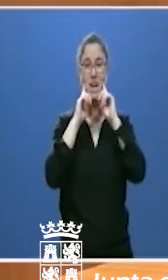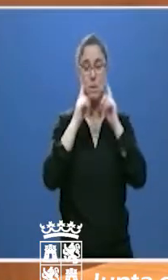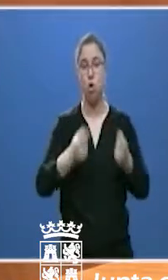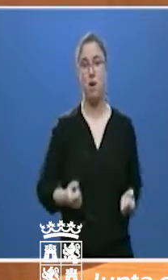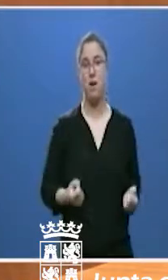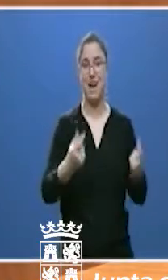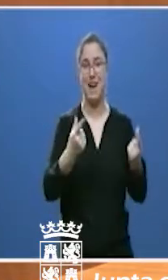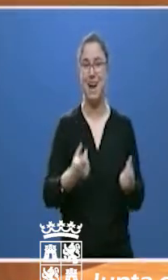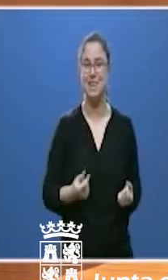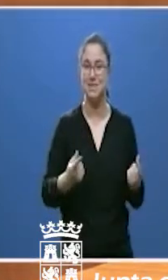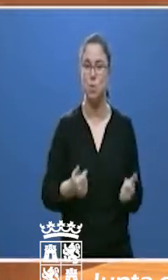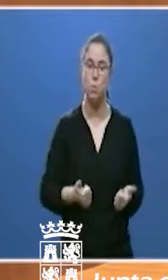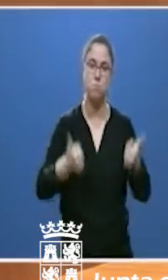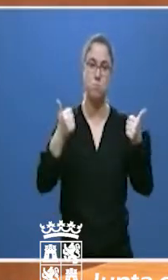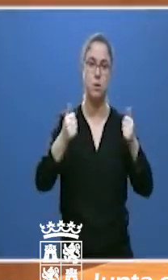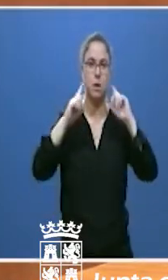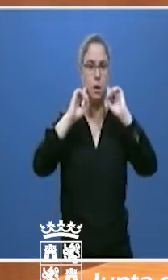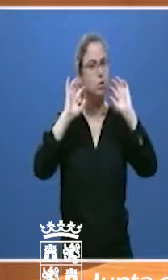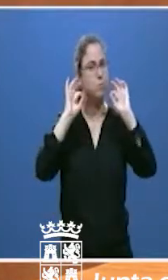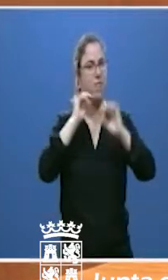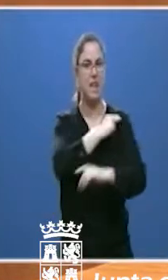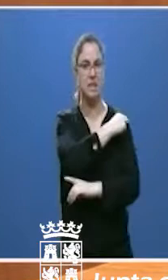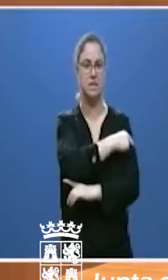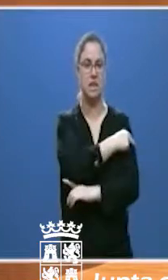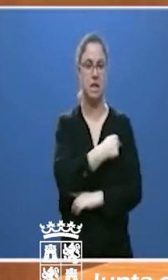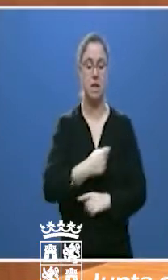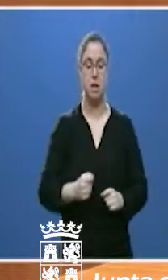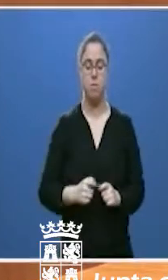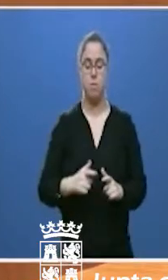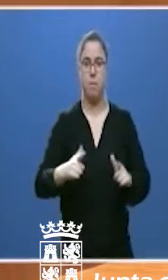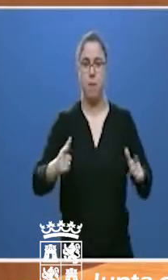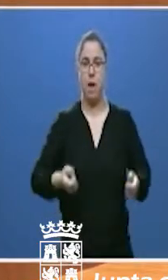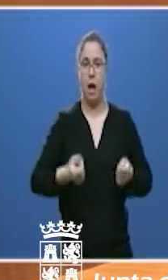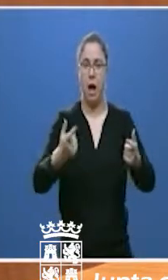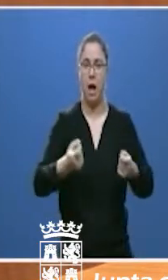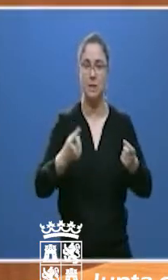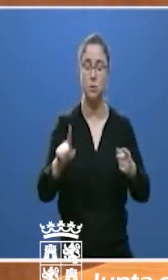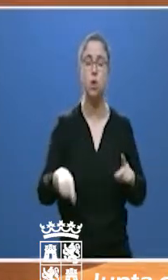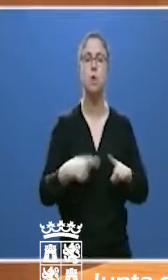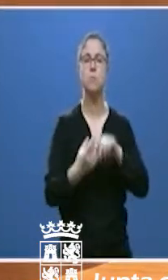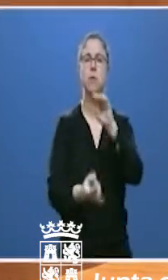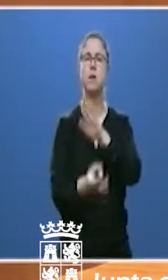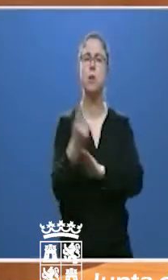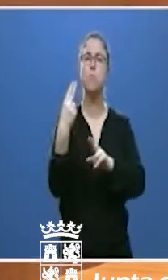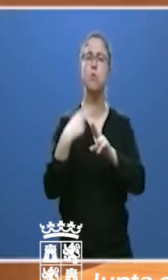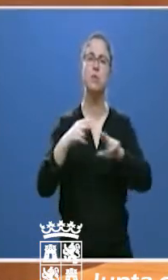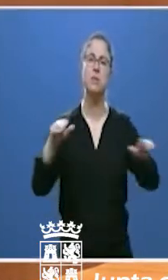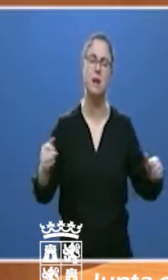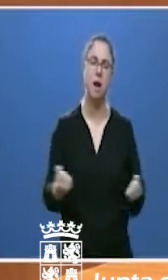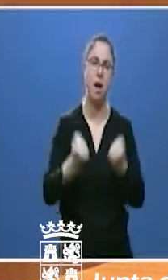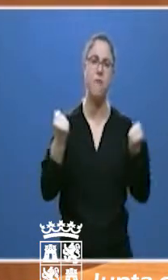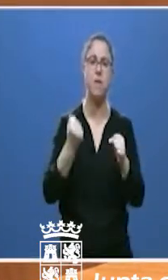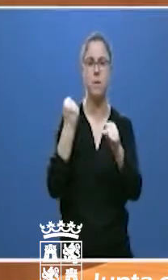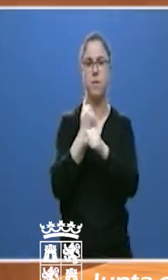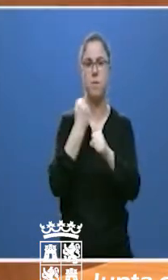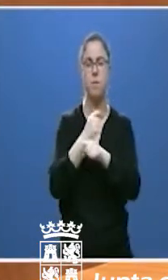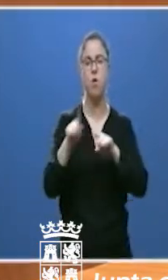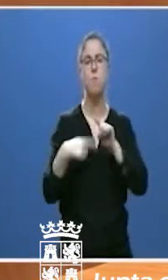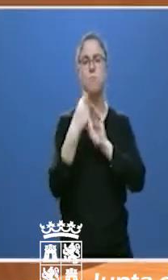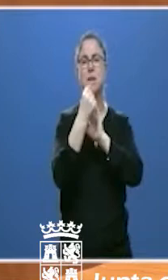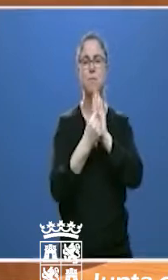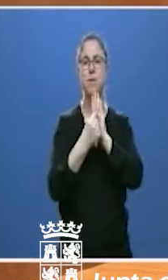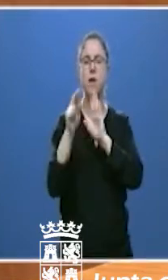del gasto, especialmente en sanidad, y dotar políticas activas de empleo y medidas de reactivación económica